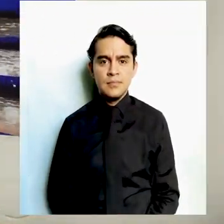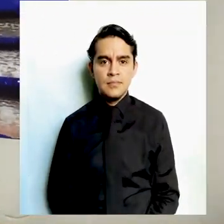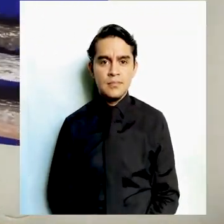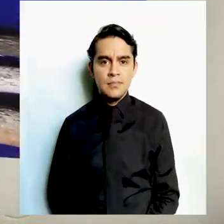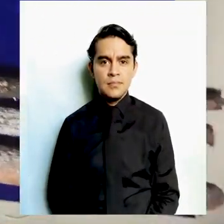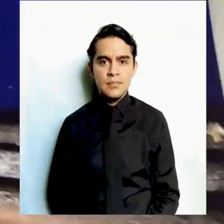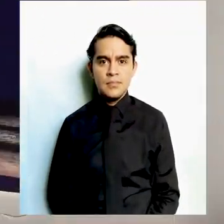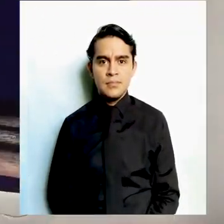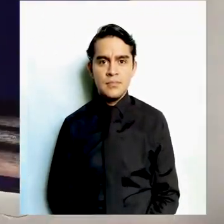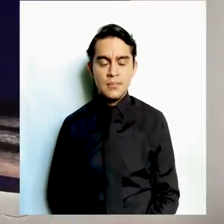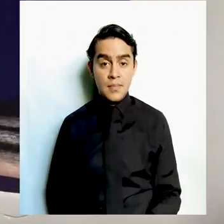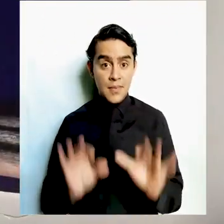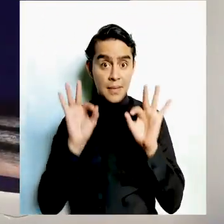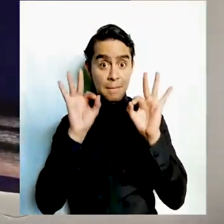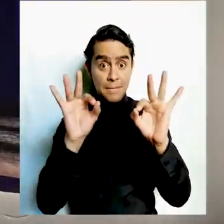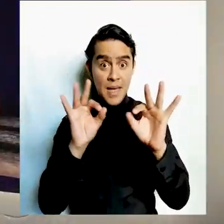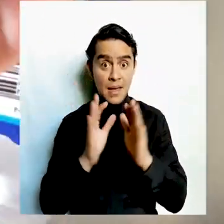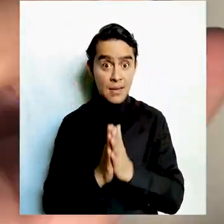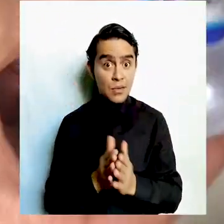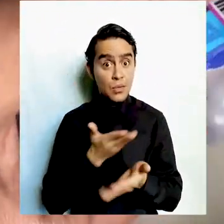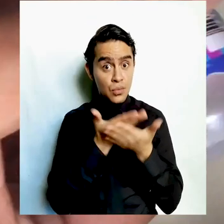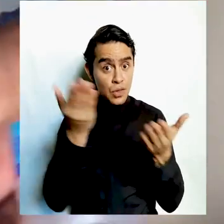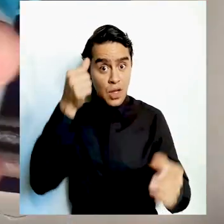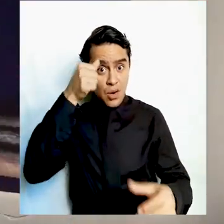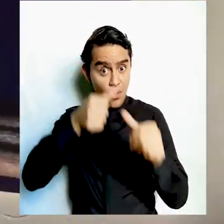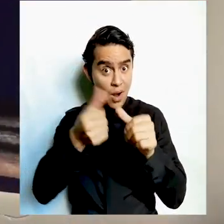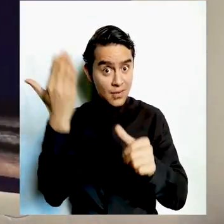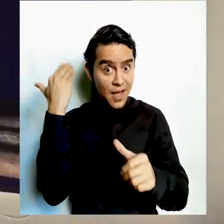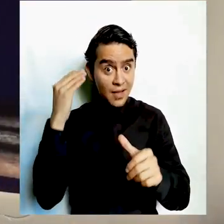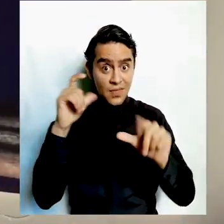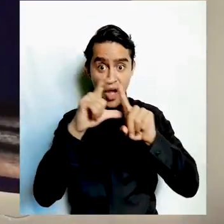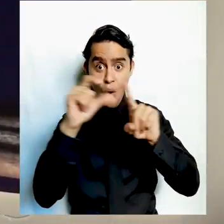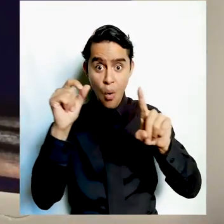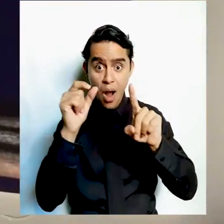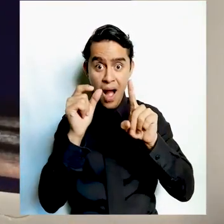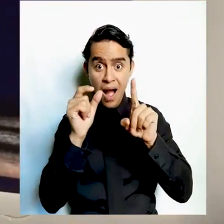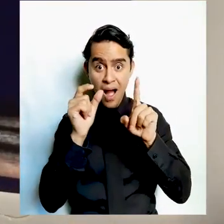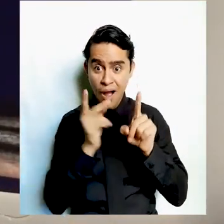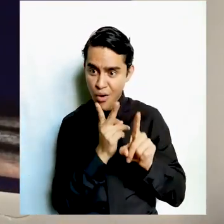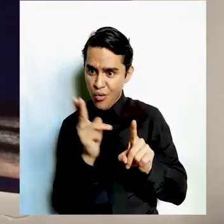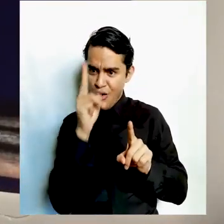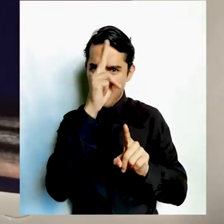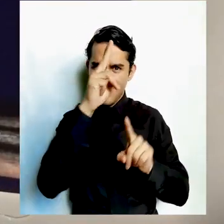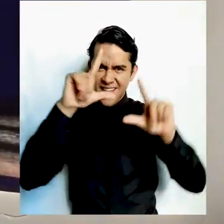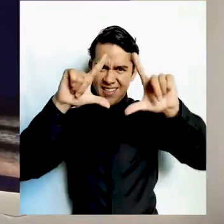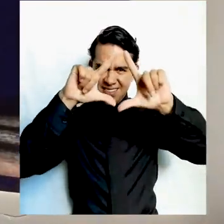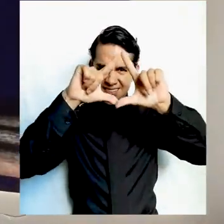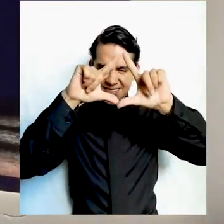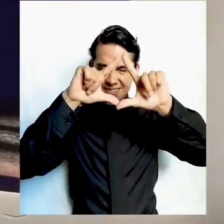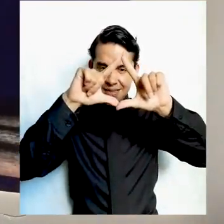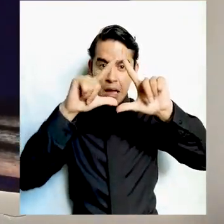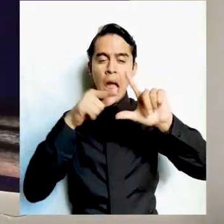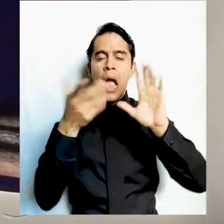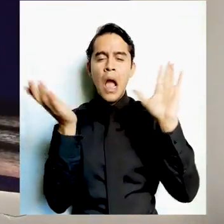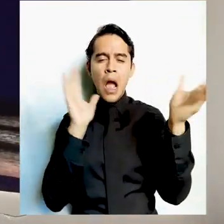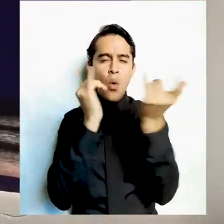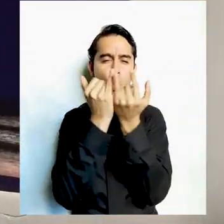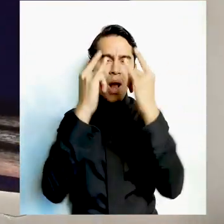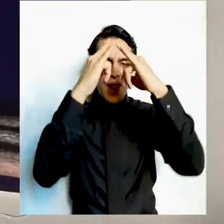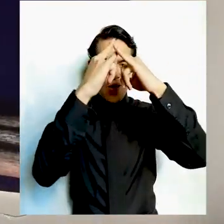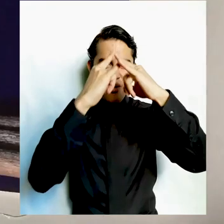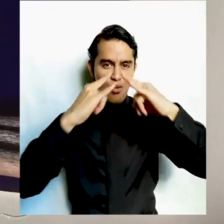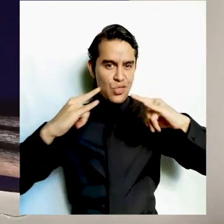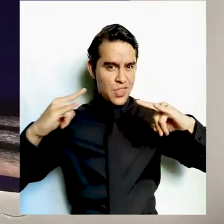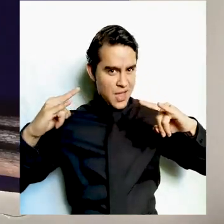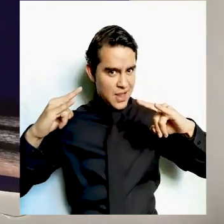Muy bien, recuerda las hojas cortadas en teatro. Estas representan mi tienda de campaña en el bosque.